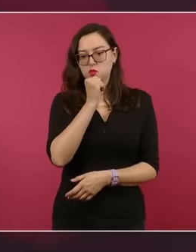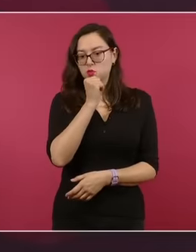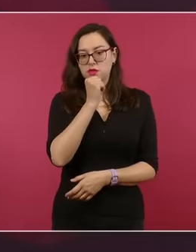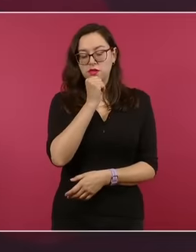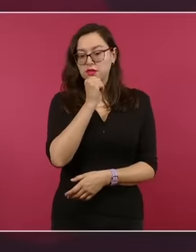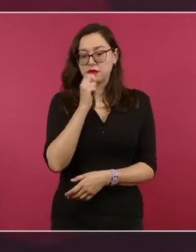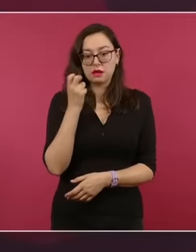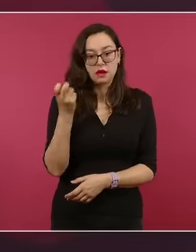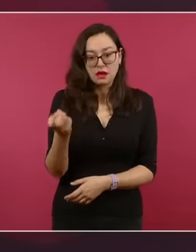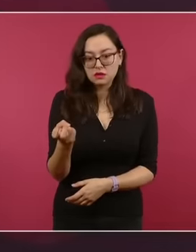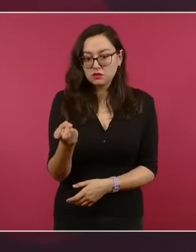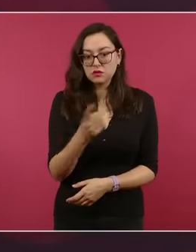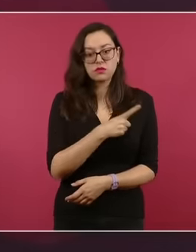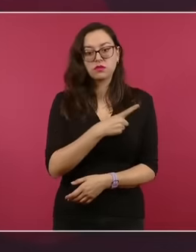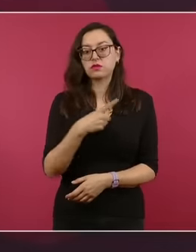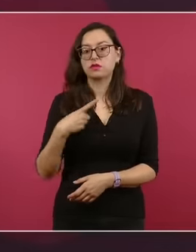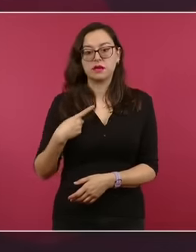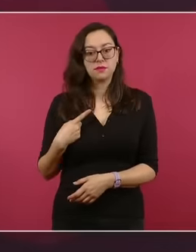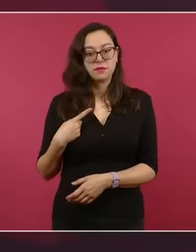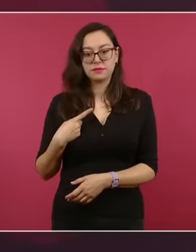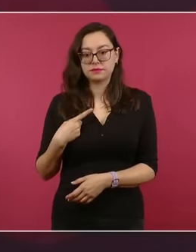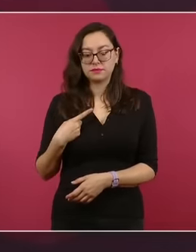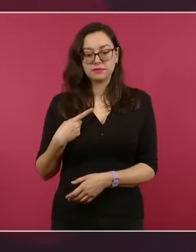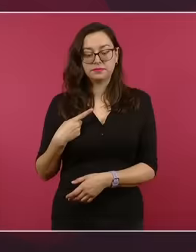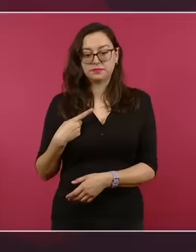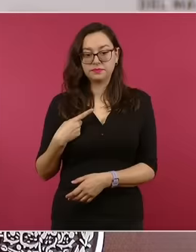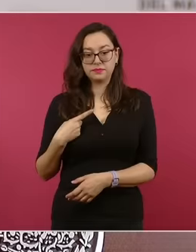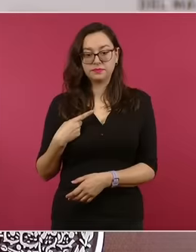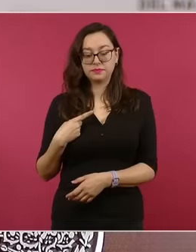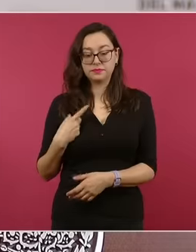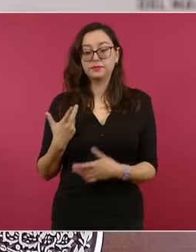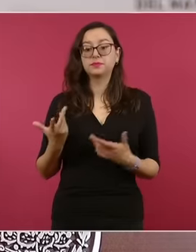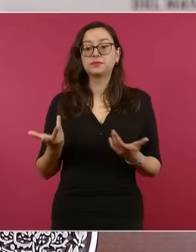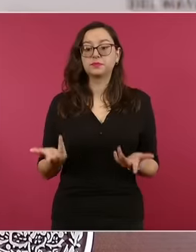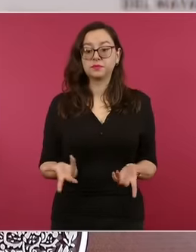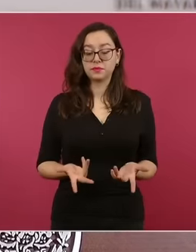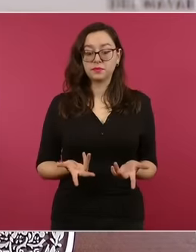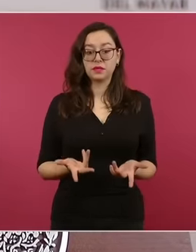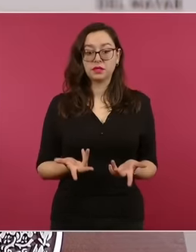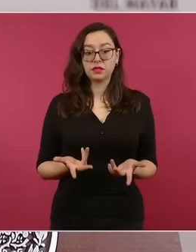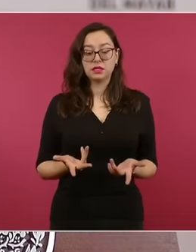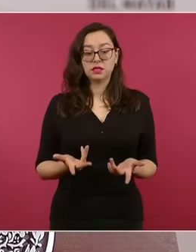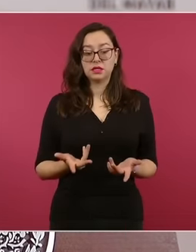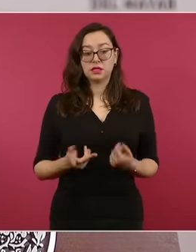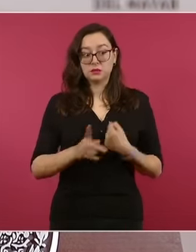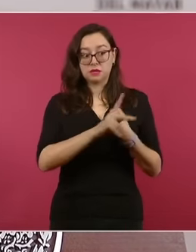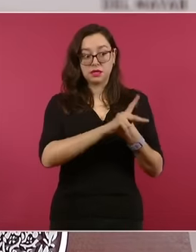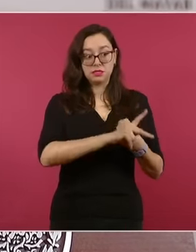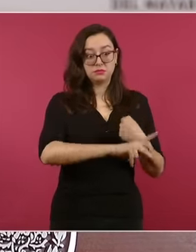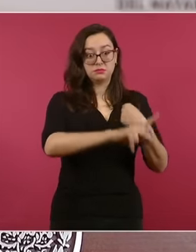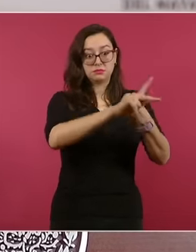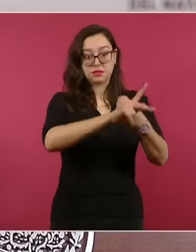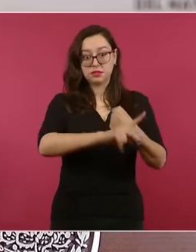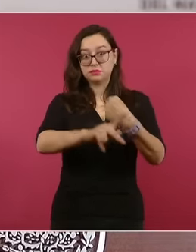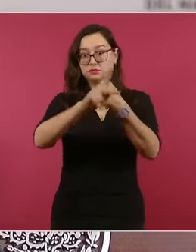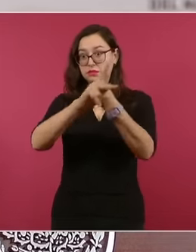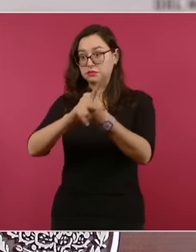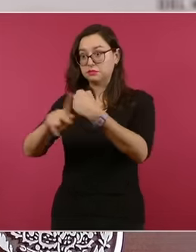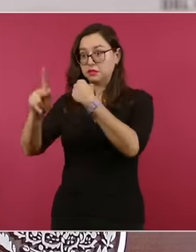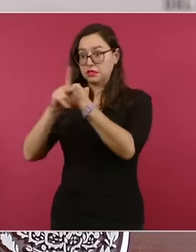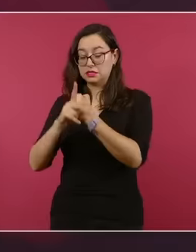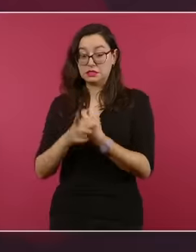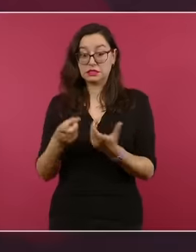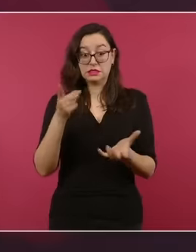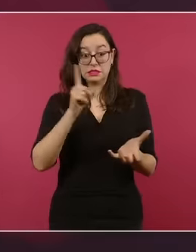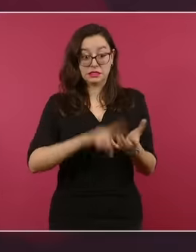nación y que los estados donde están ubicadas las embajadas